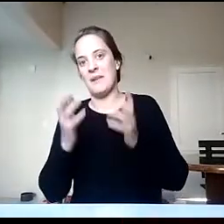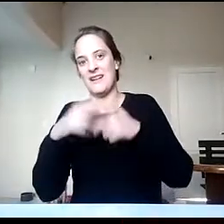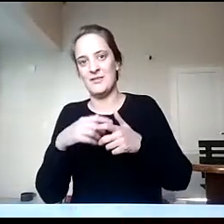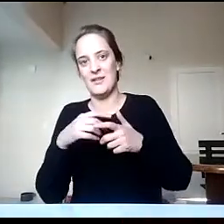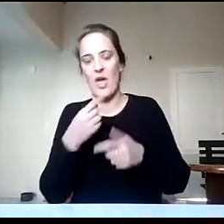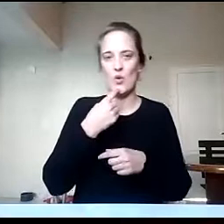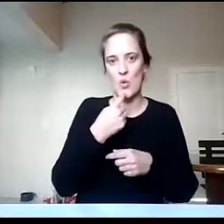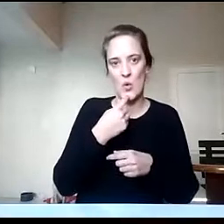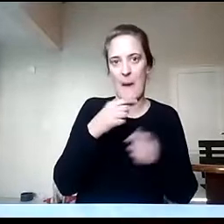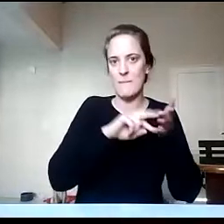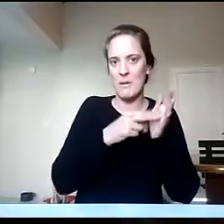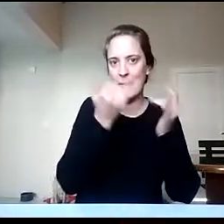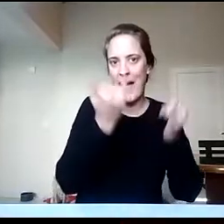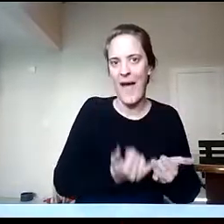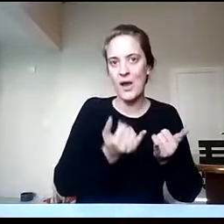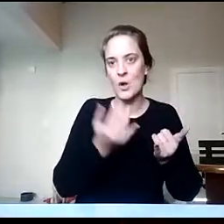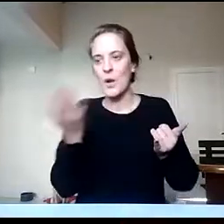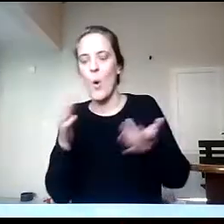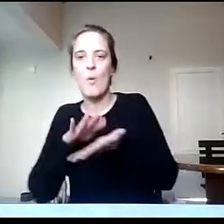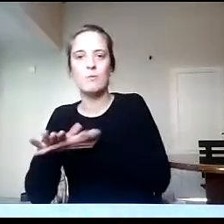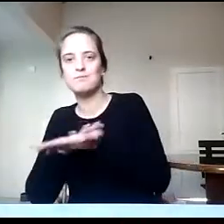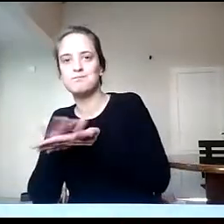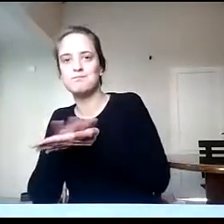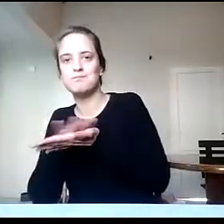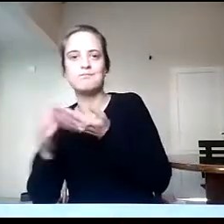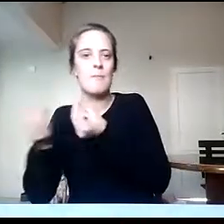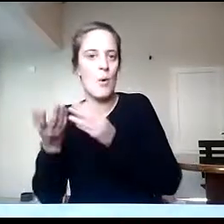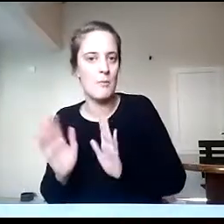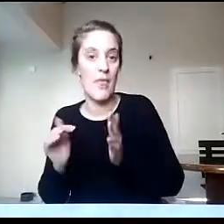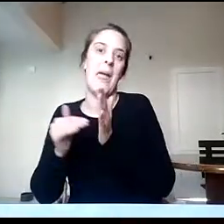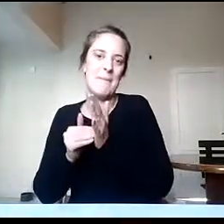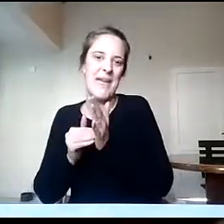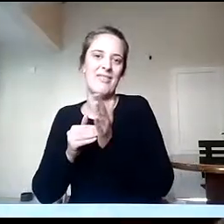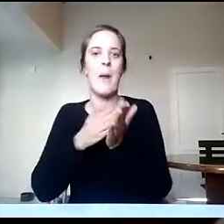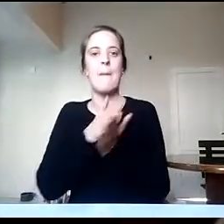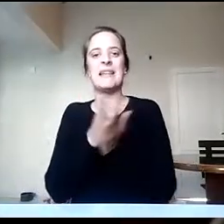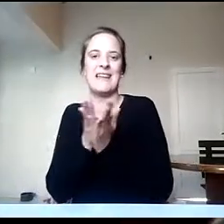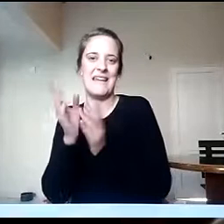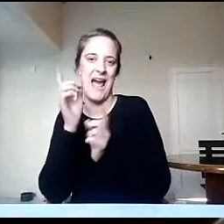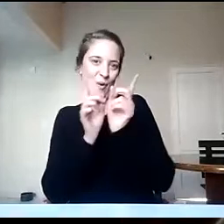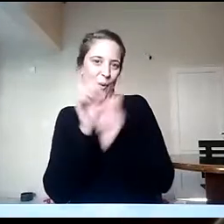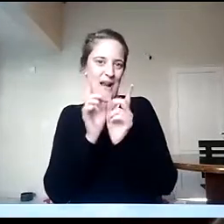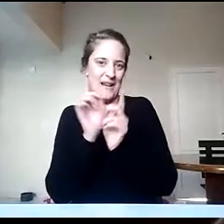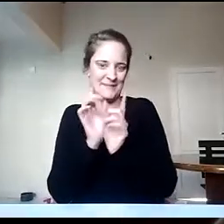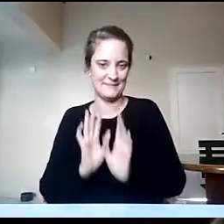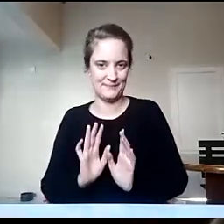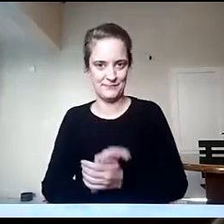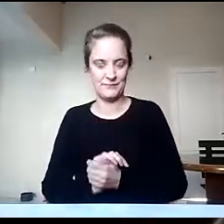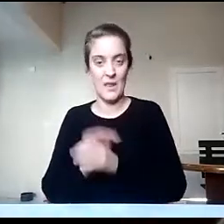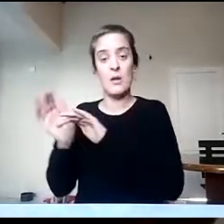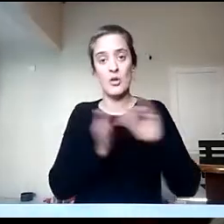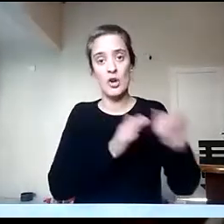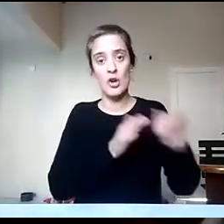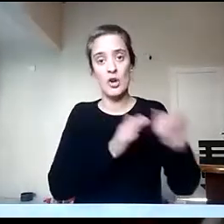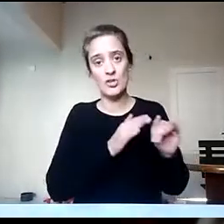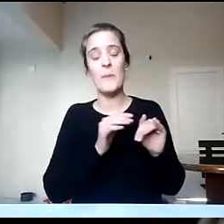partir del conocimiento de las diferentes disciplinas. Por otro lado, van a tener también una formación específica relacionada con